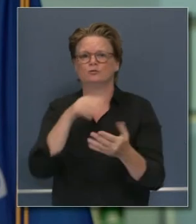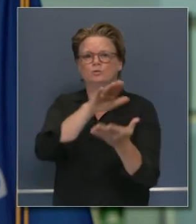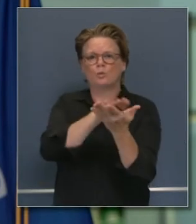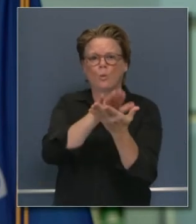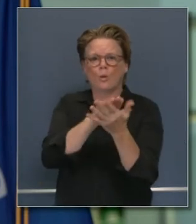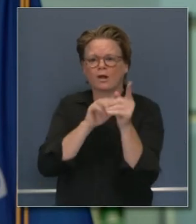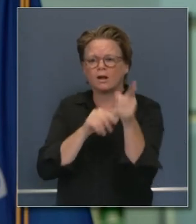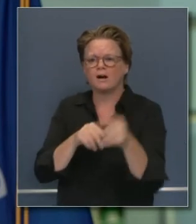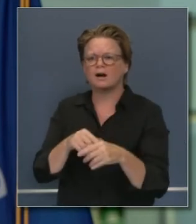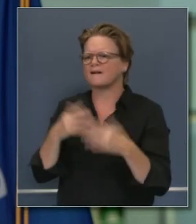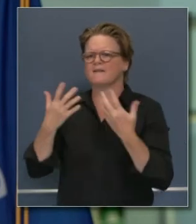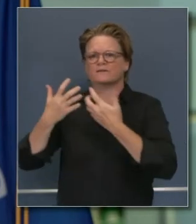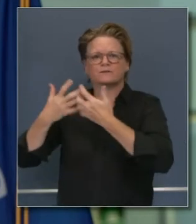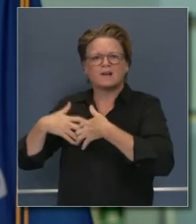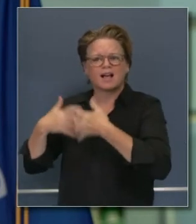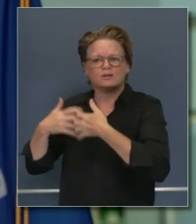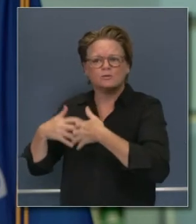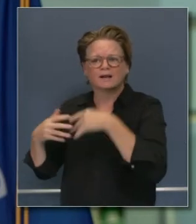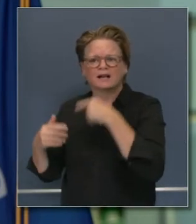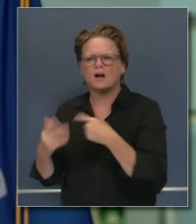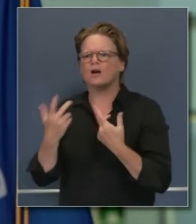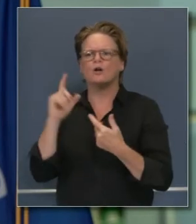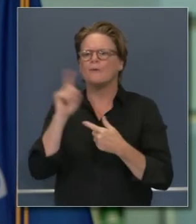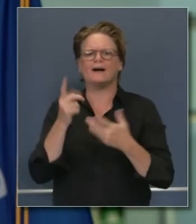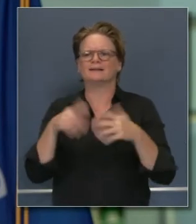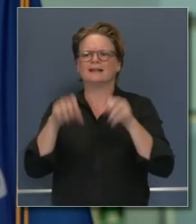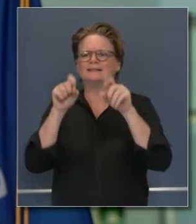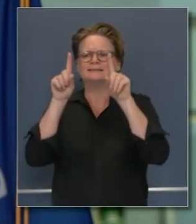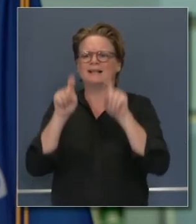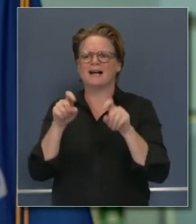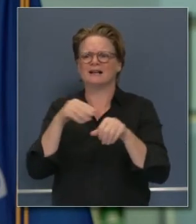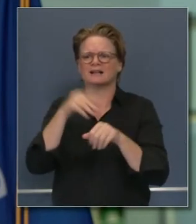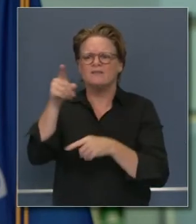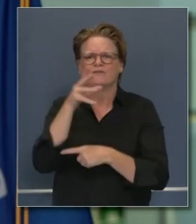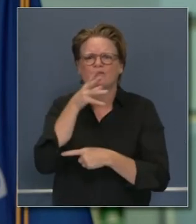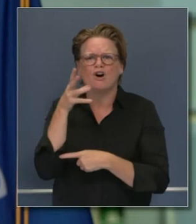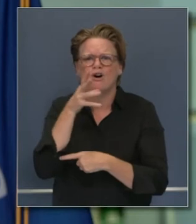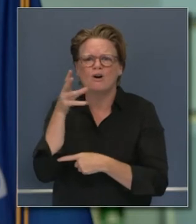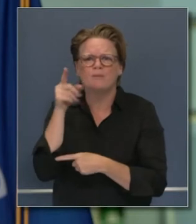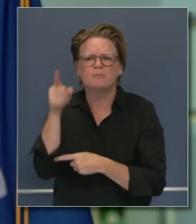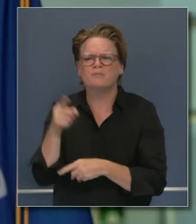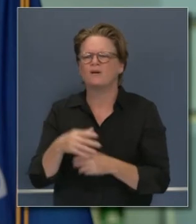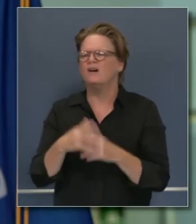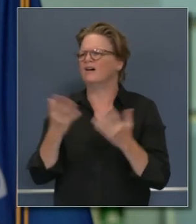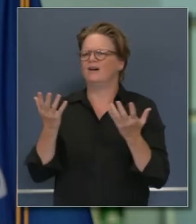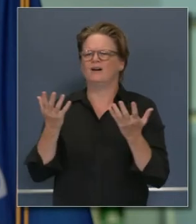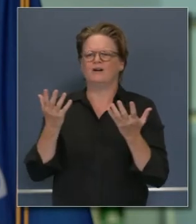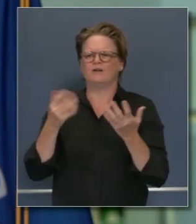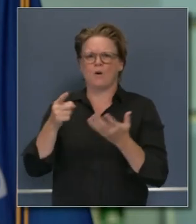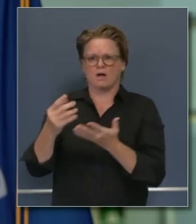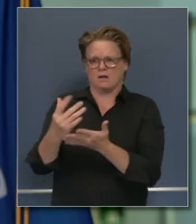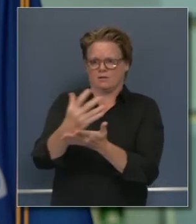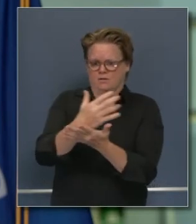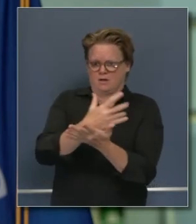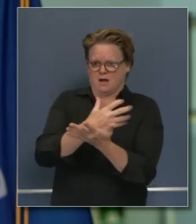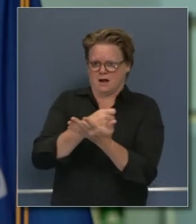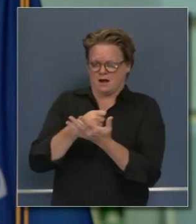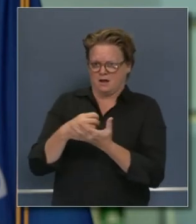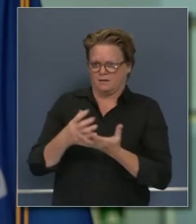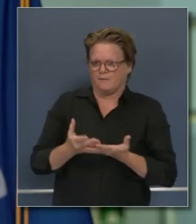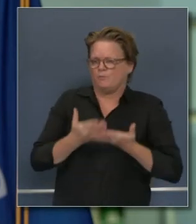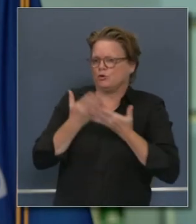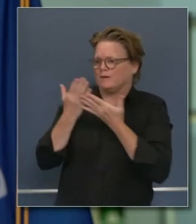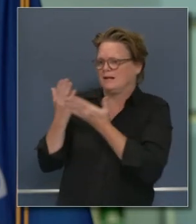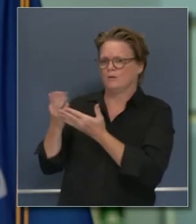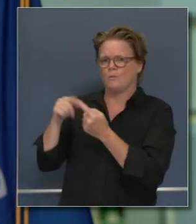día en una granja u otra fábrica cuando ese espécimen se colecta se va al laboratorio para